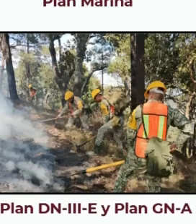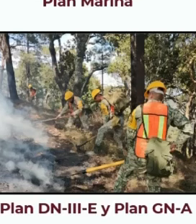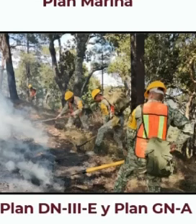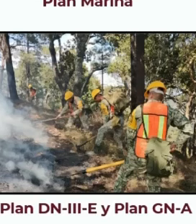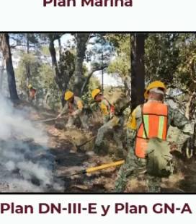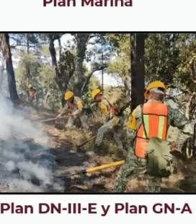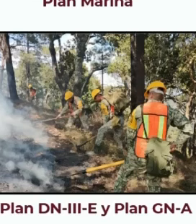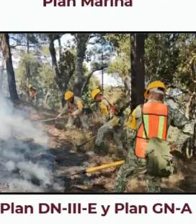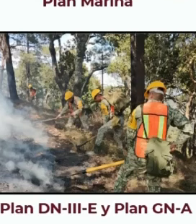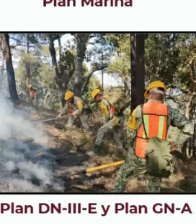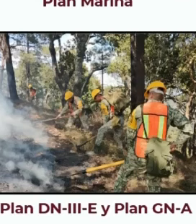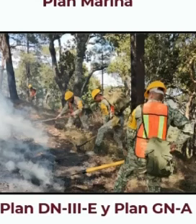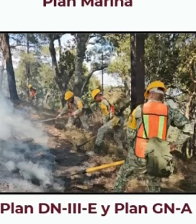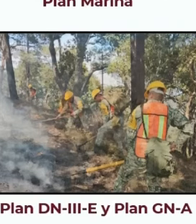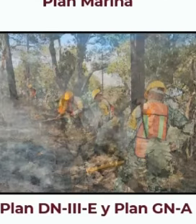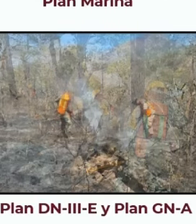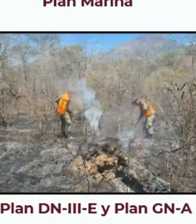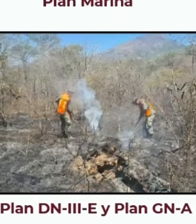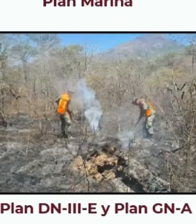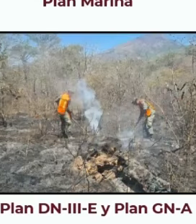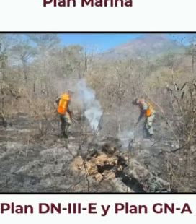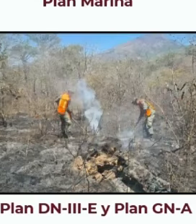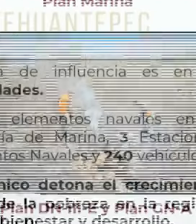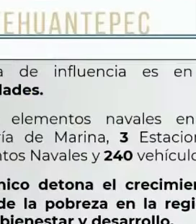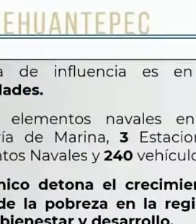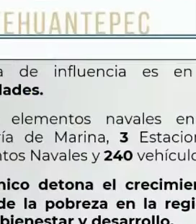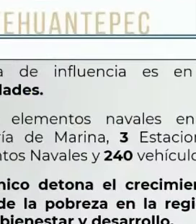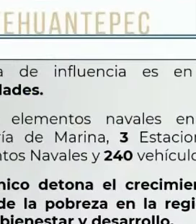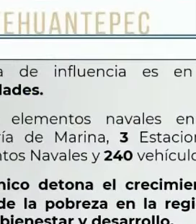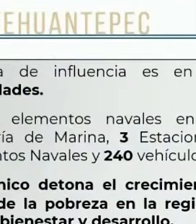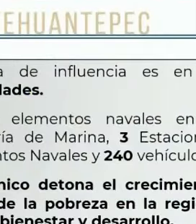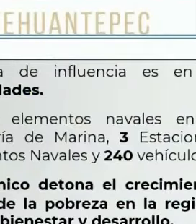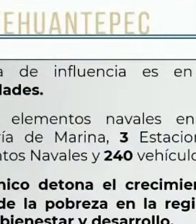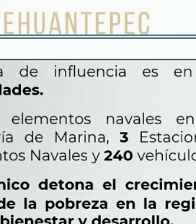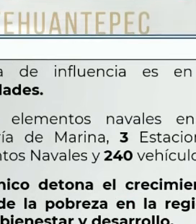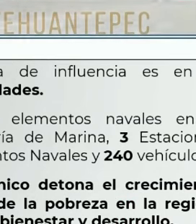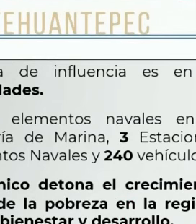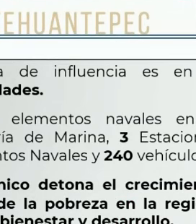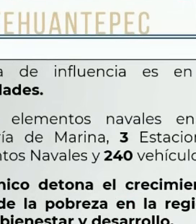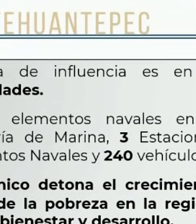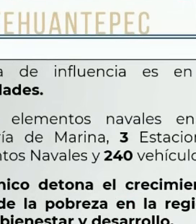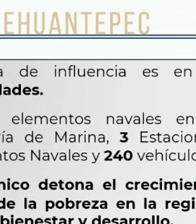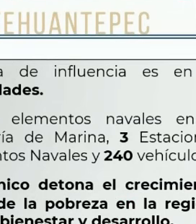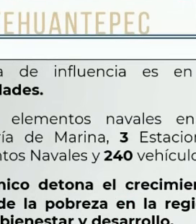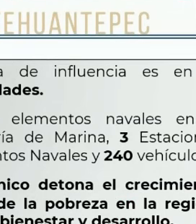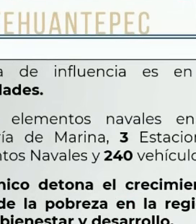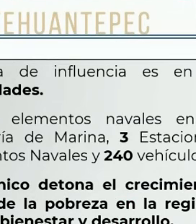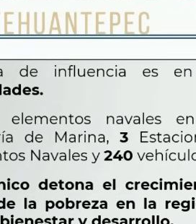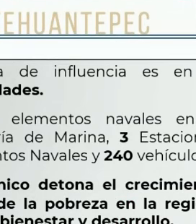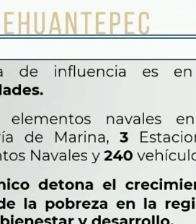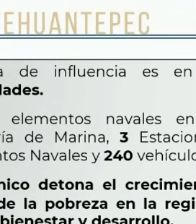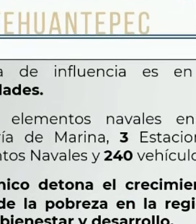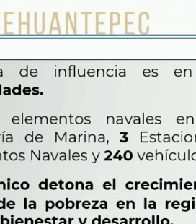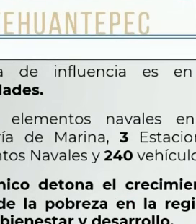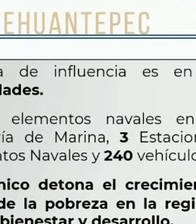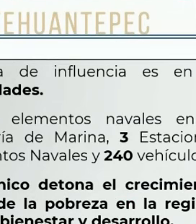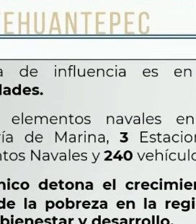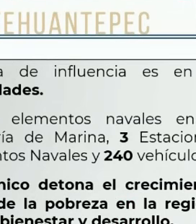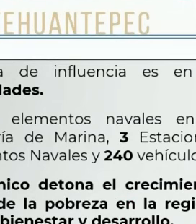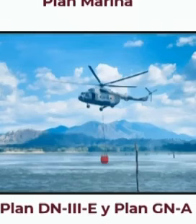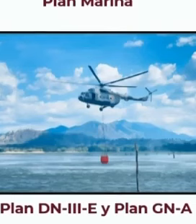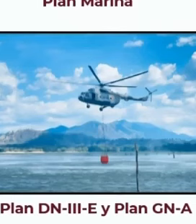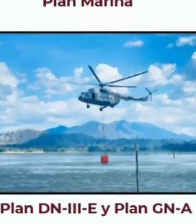En lo que se refiere a los planes de apoyo a la población, tanto de Marina, Defensa y la Guardia Nacional, donde se han